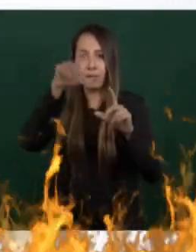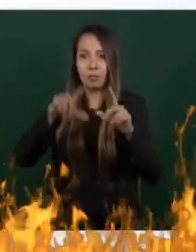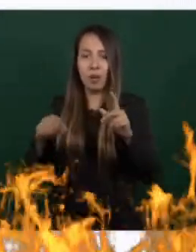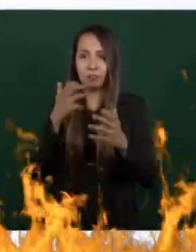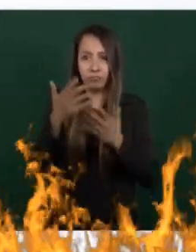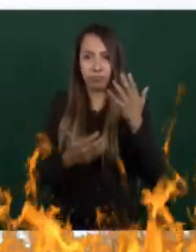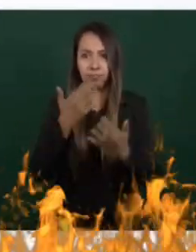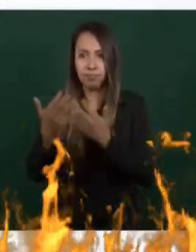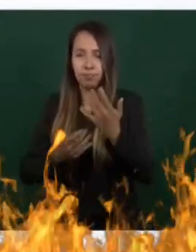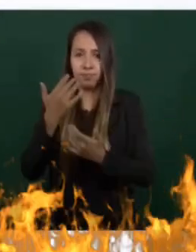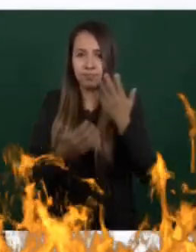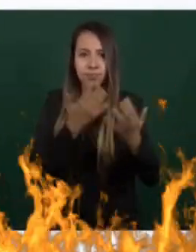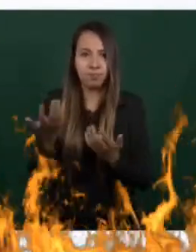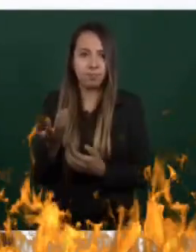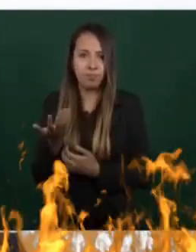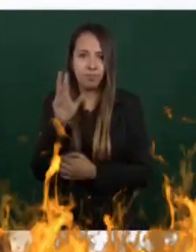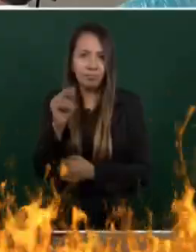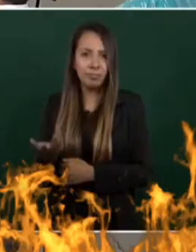Pues no.